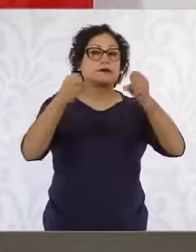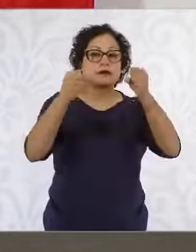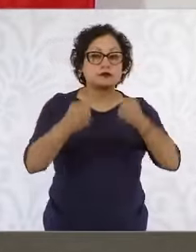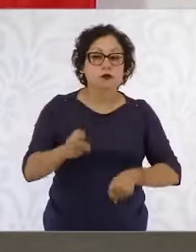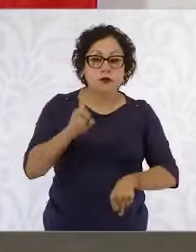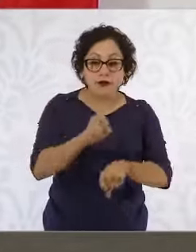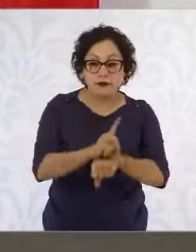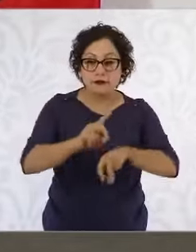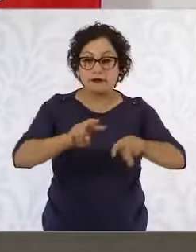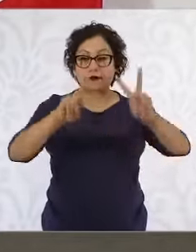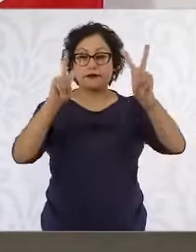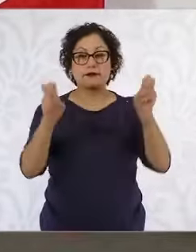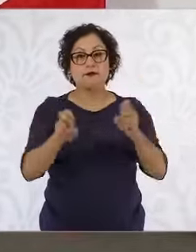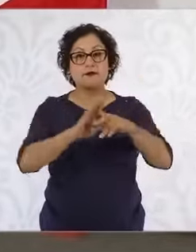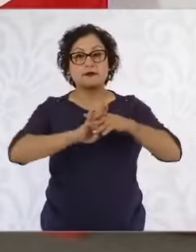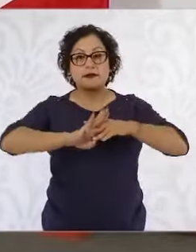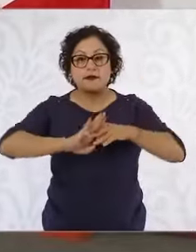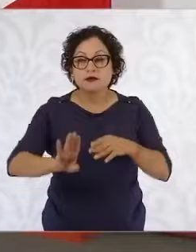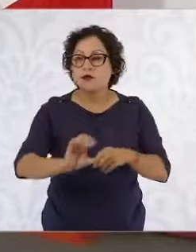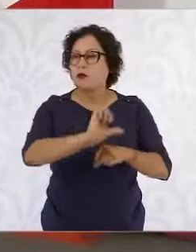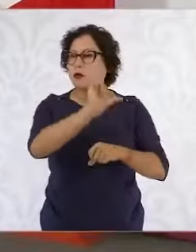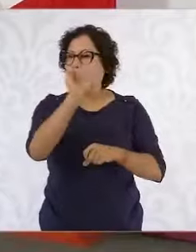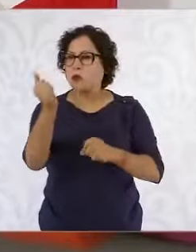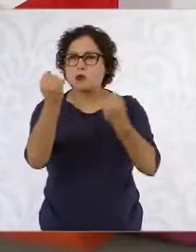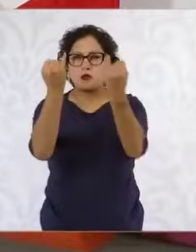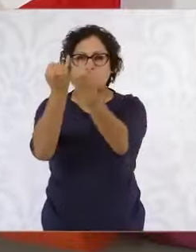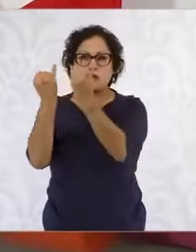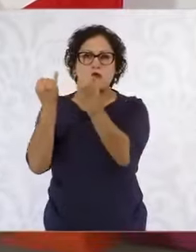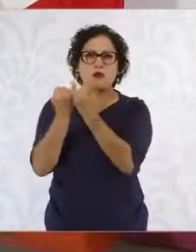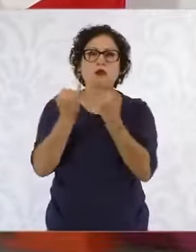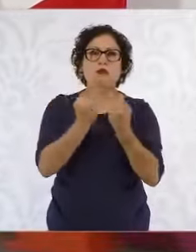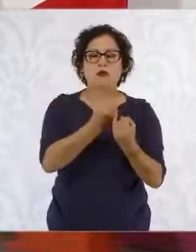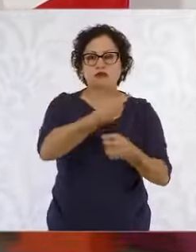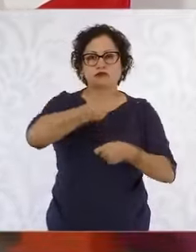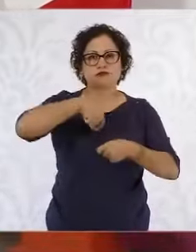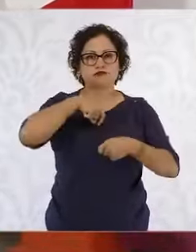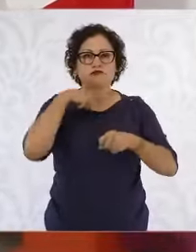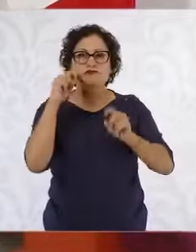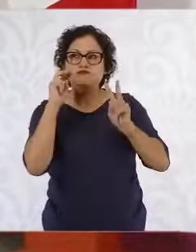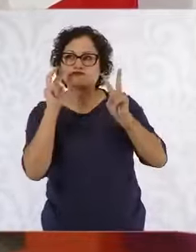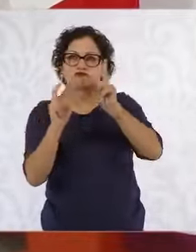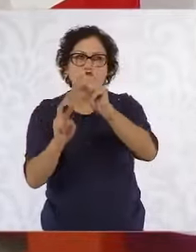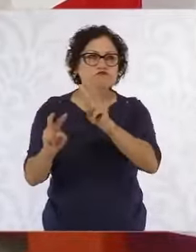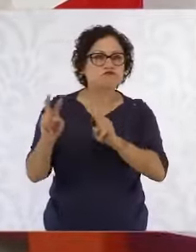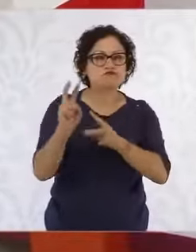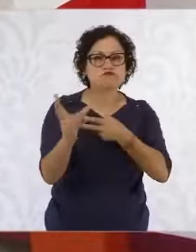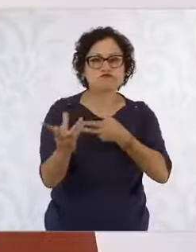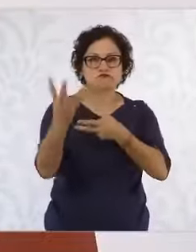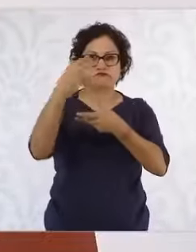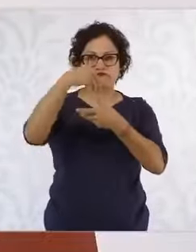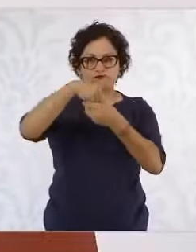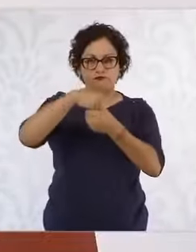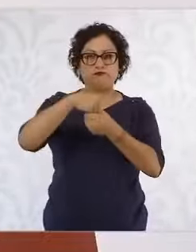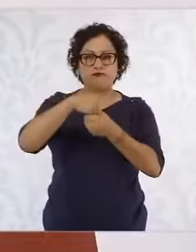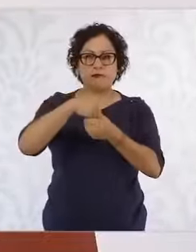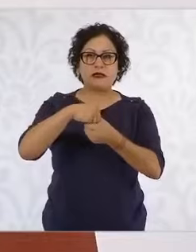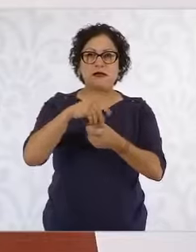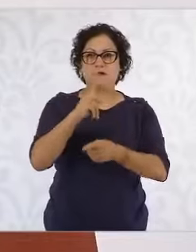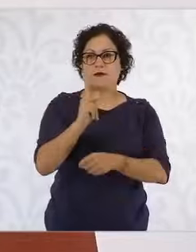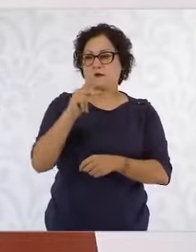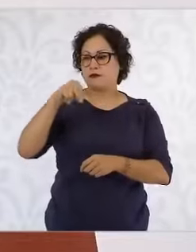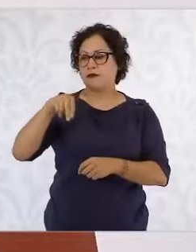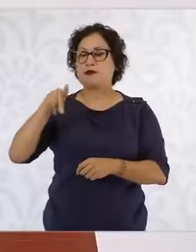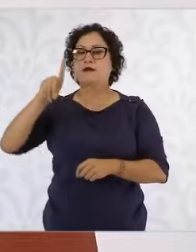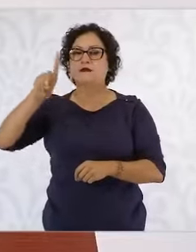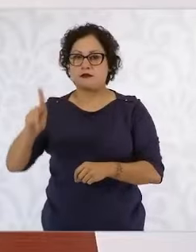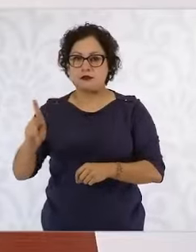estamos construyendo en esta estrategia integral para el país, que es el Plan Nacional de Desarrollo,